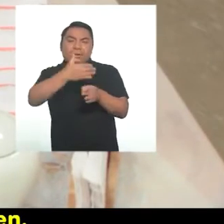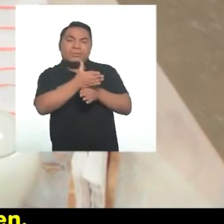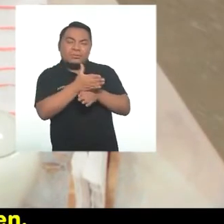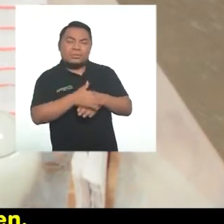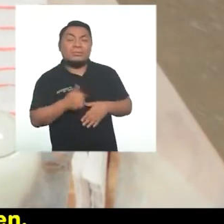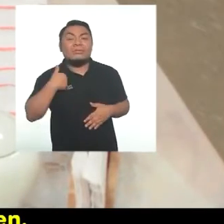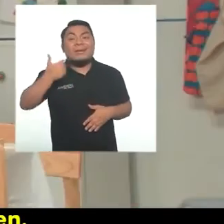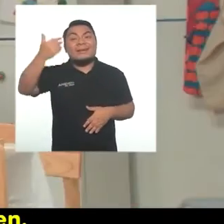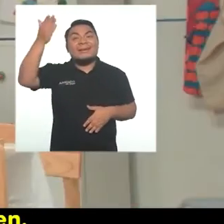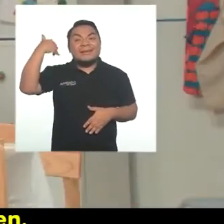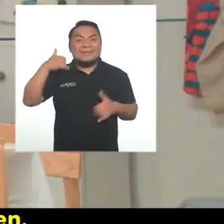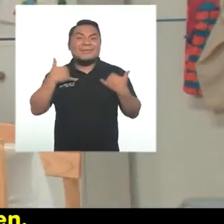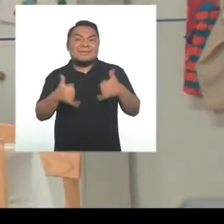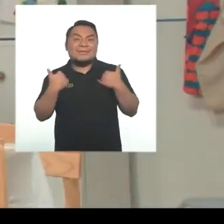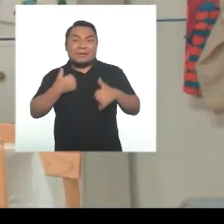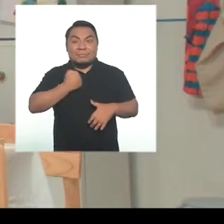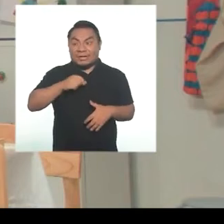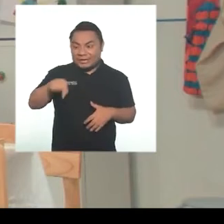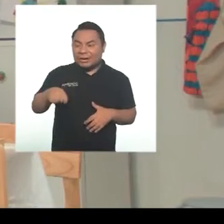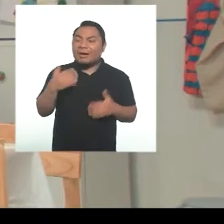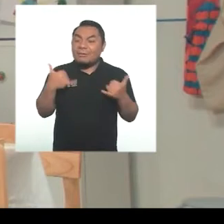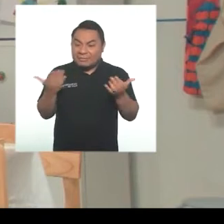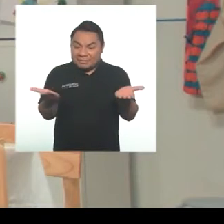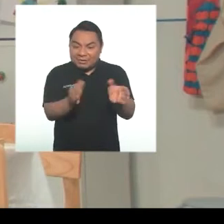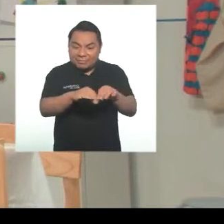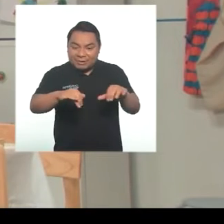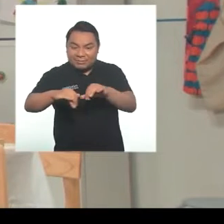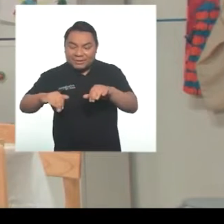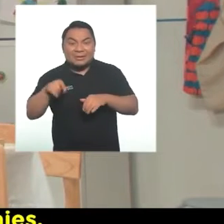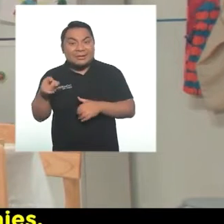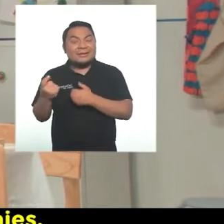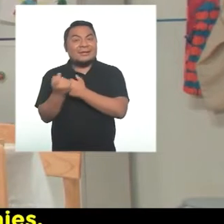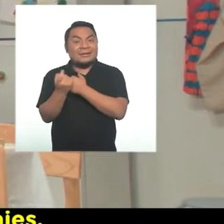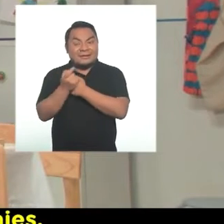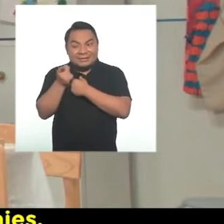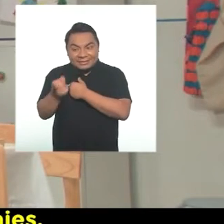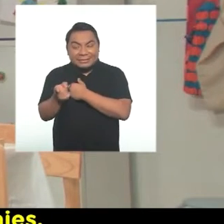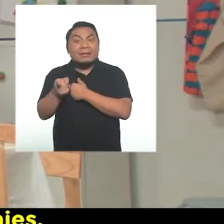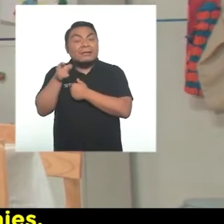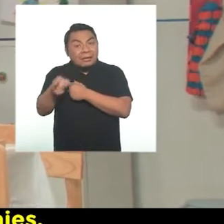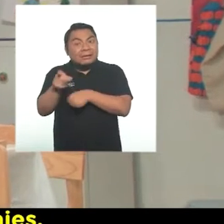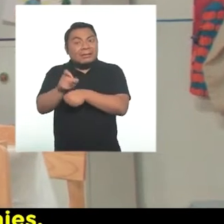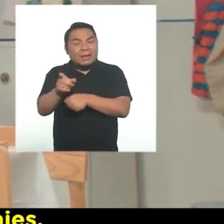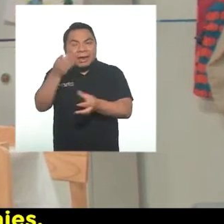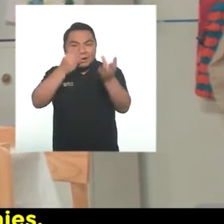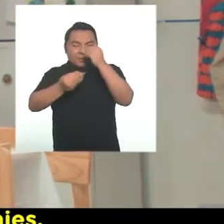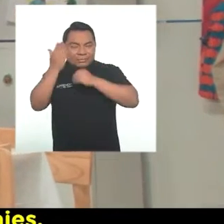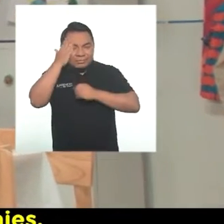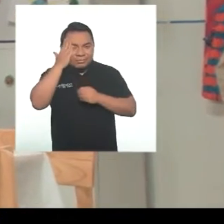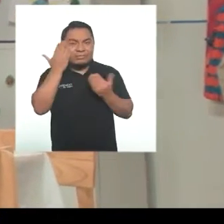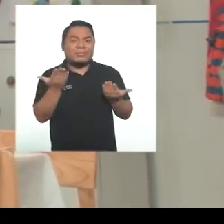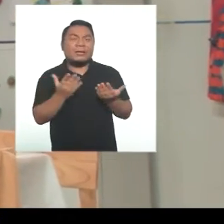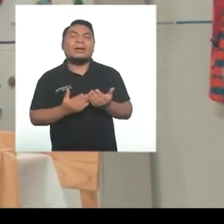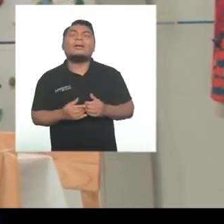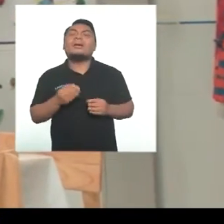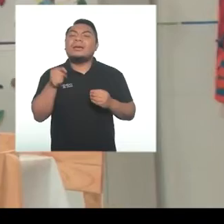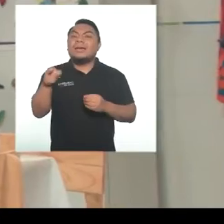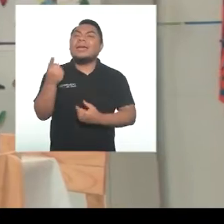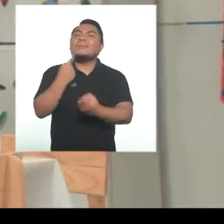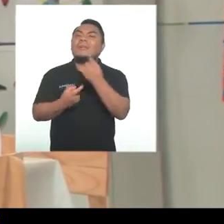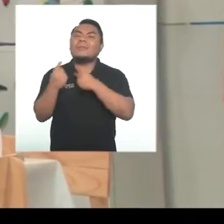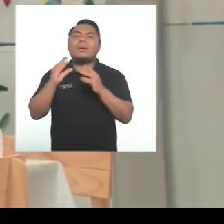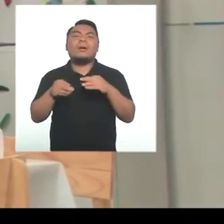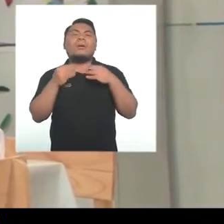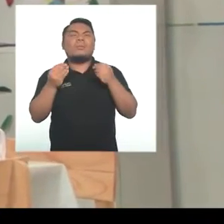hacía como juego con Nico y Karen, para que me ayuden. Pero veo que hasta los juegos refuerzan sus aprendizajes. Ellos me